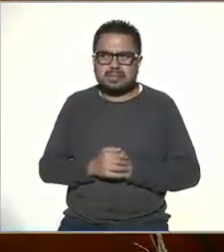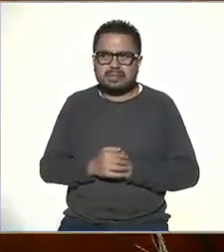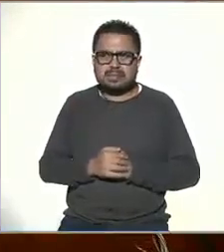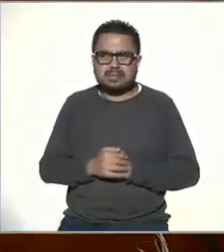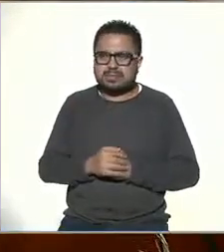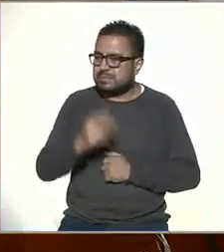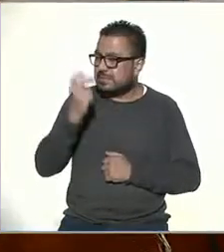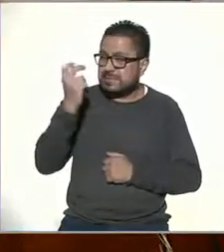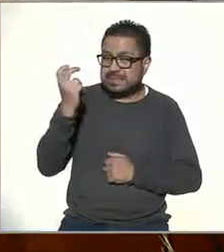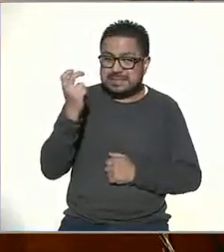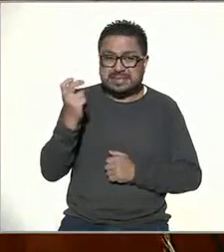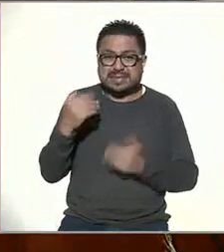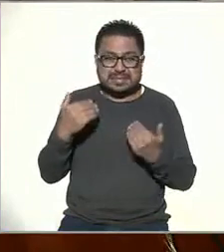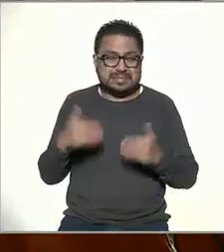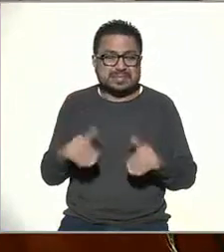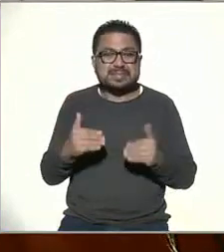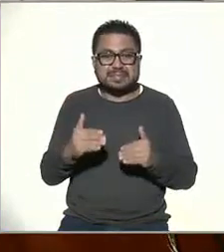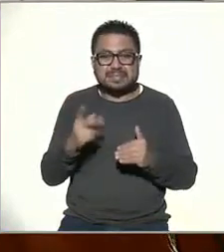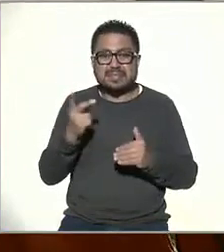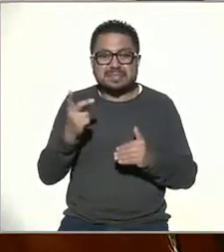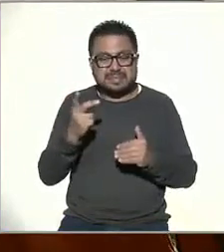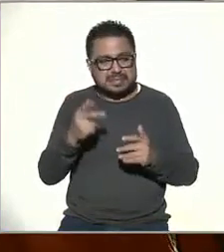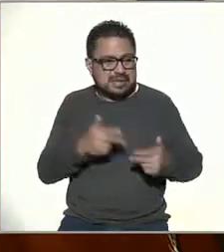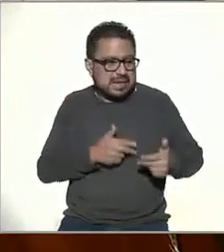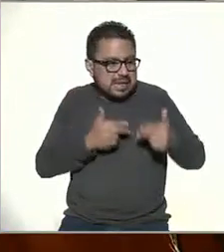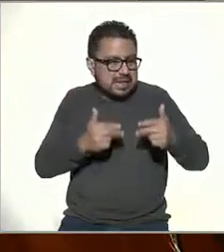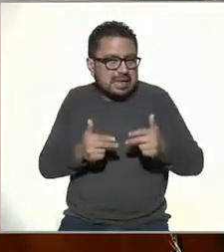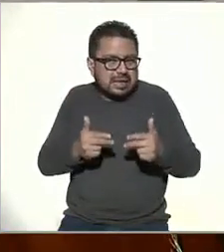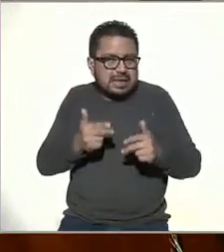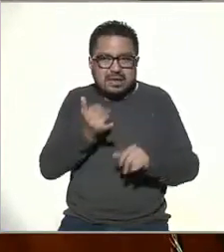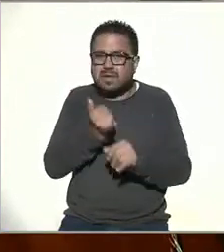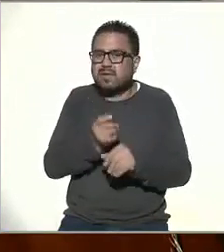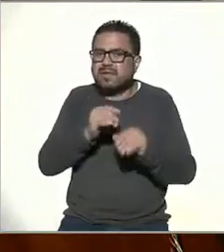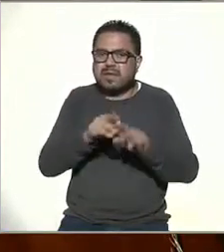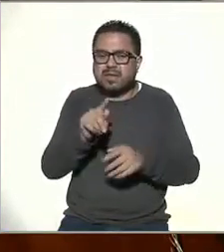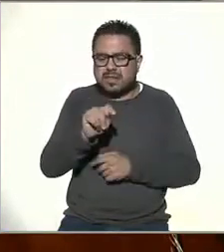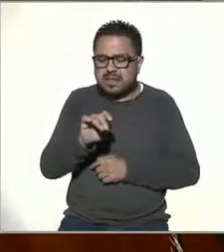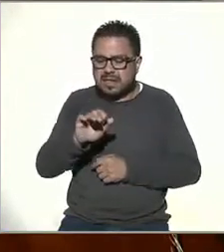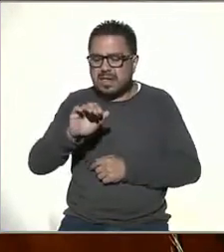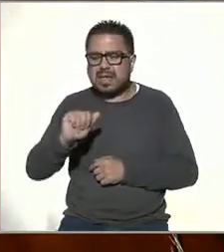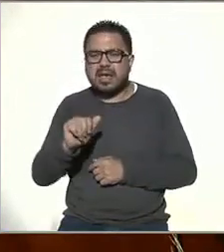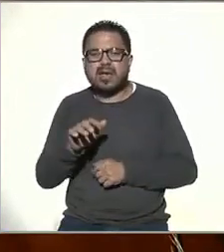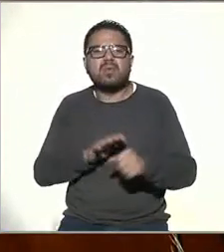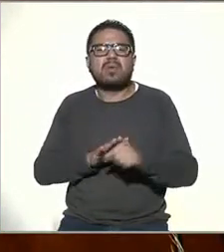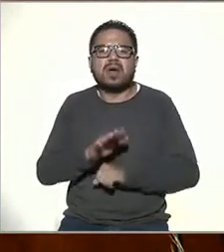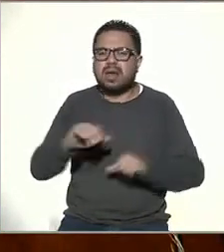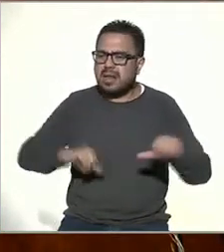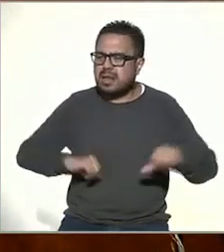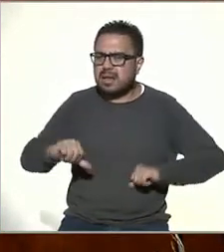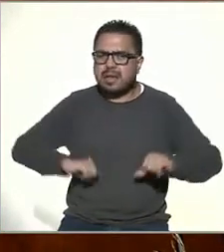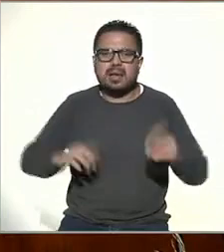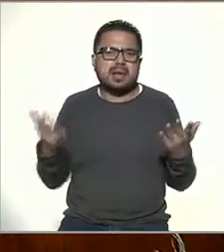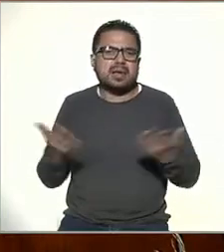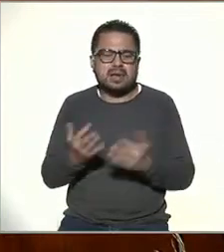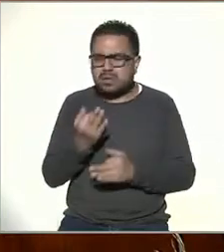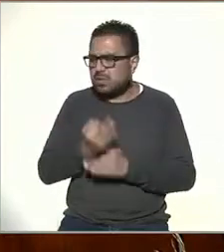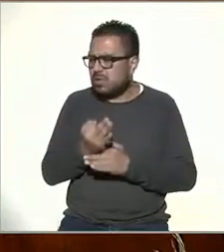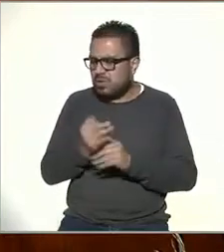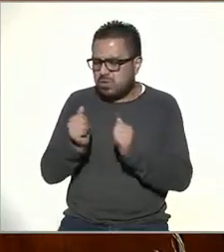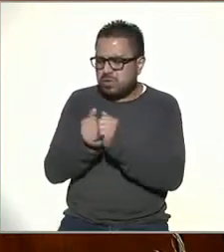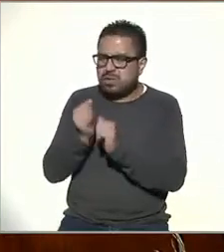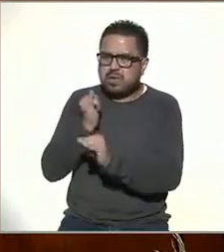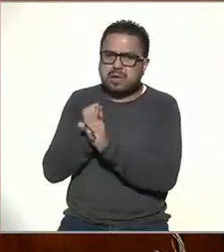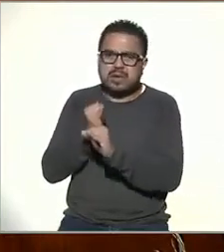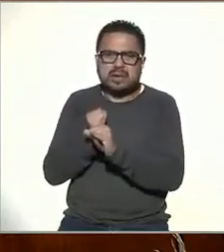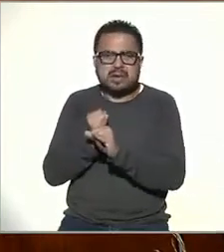Pues ahí está este generador de contenidos, Teca. ¿Qué actividades realizamos ahora a través de Internet si